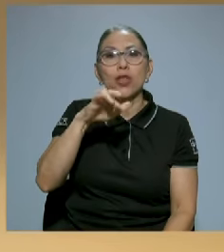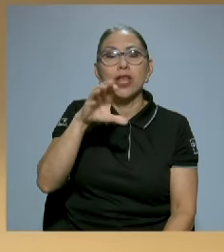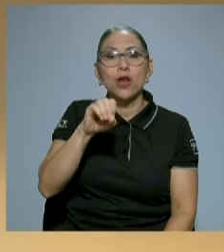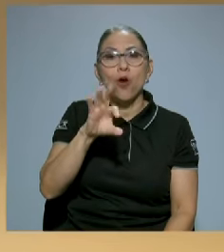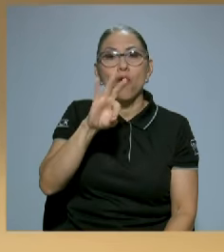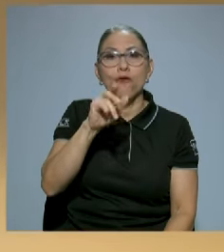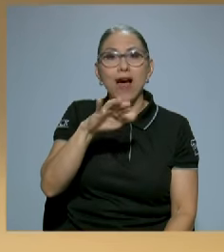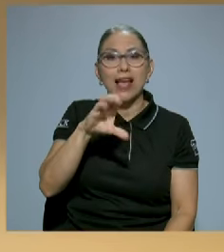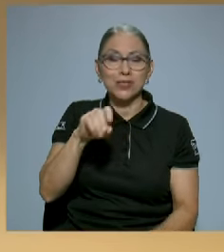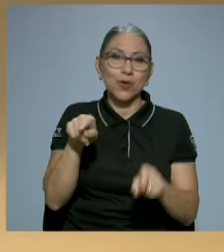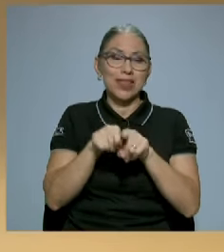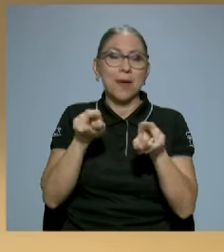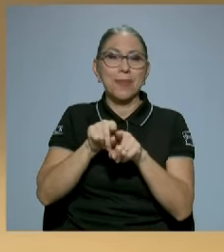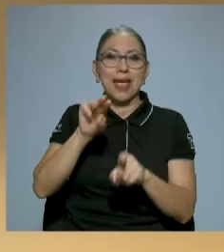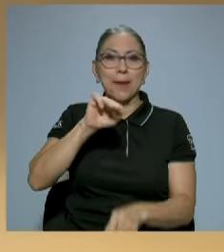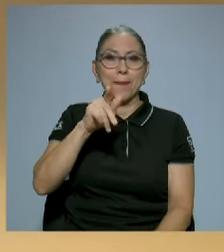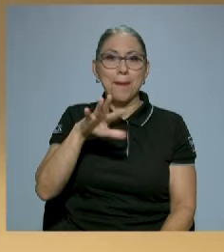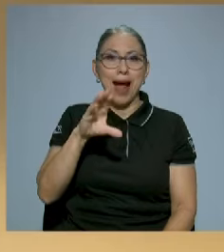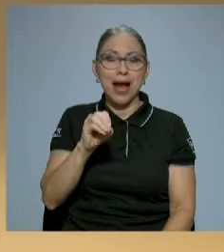Alberto Jiménez.